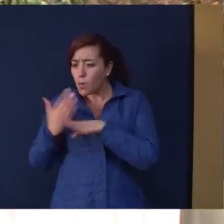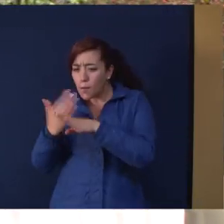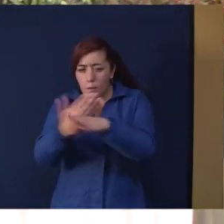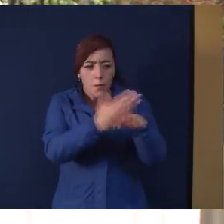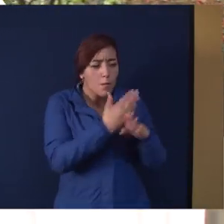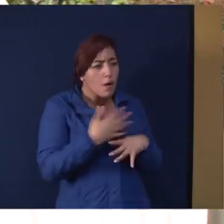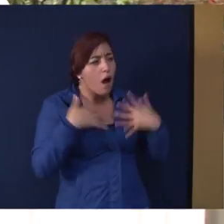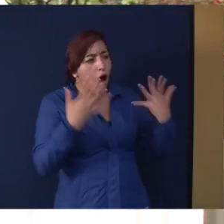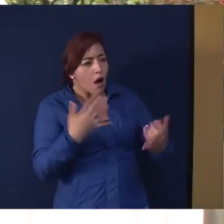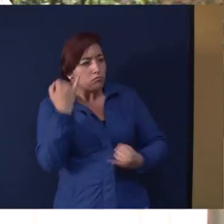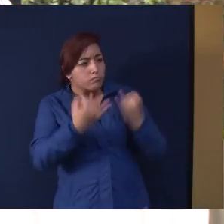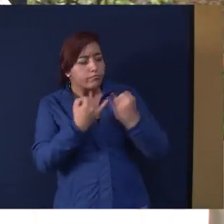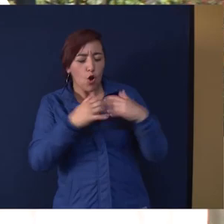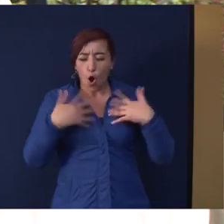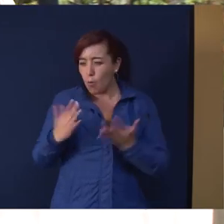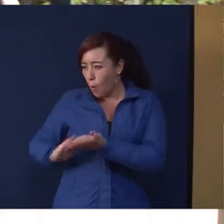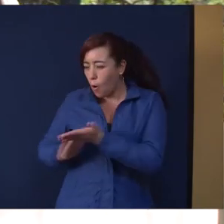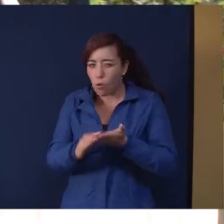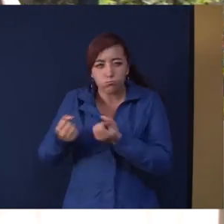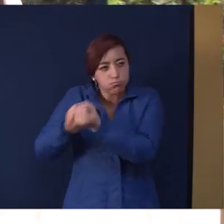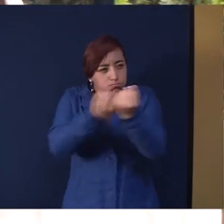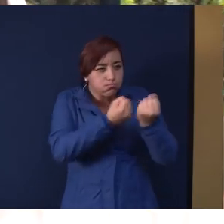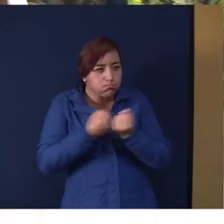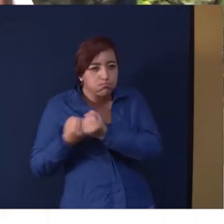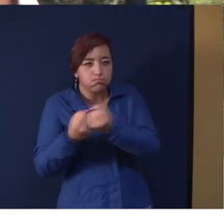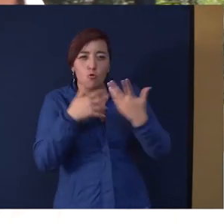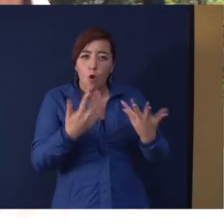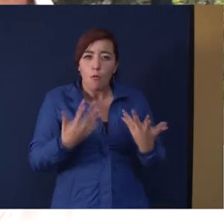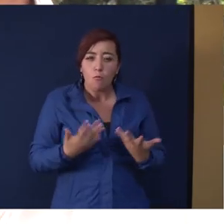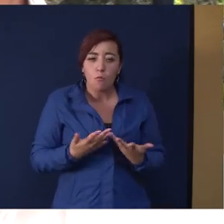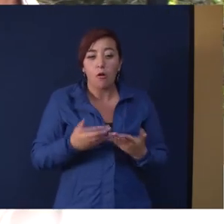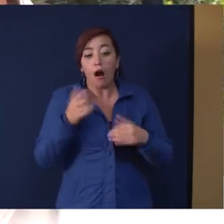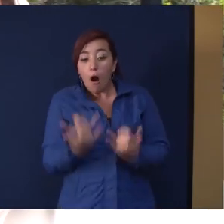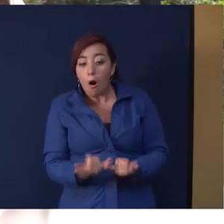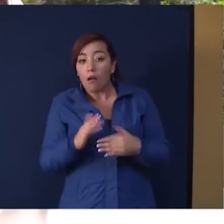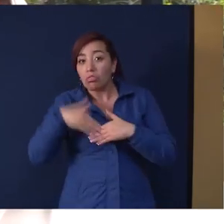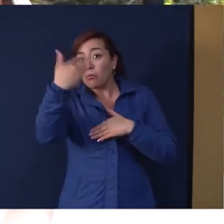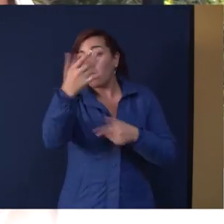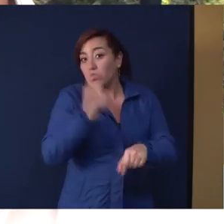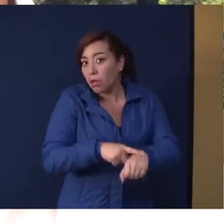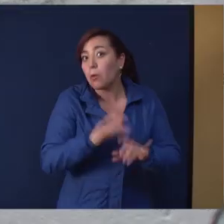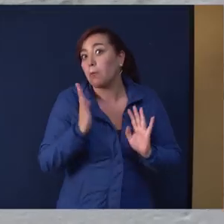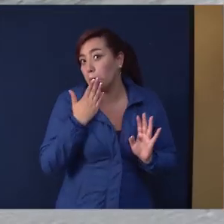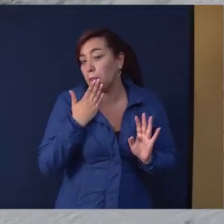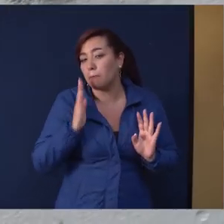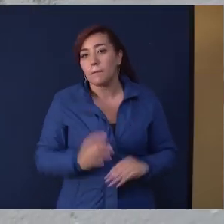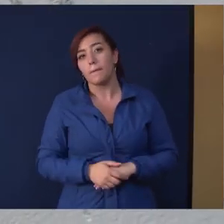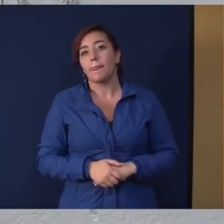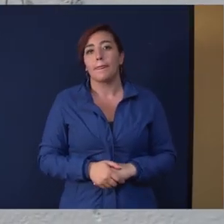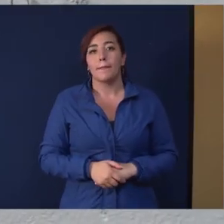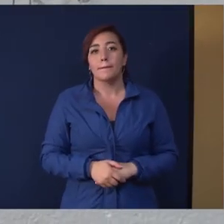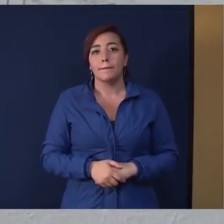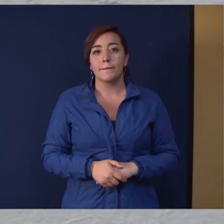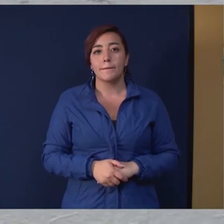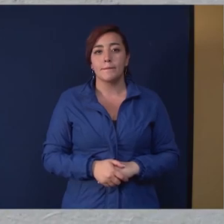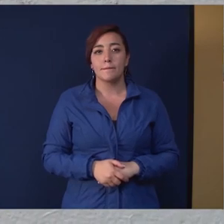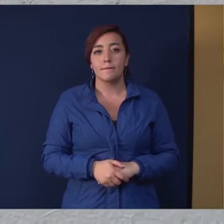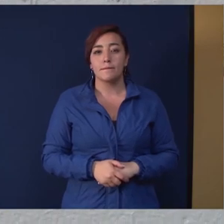necesidades y buscar todos juntos soluciones a corto y mediano plazo Espero que